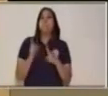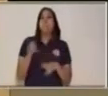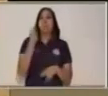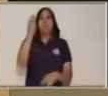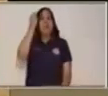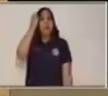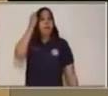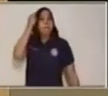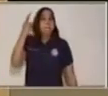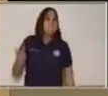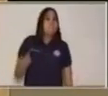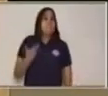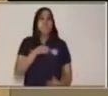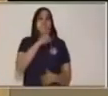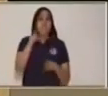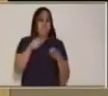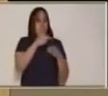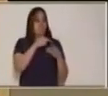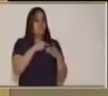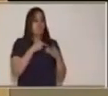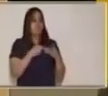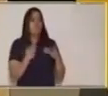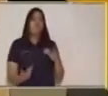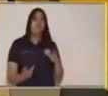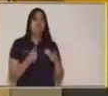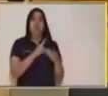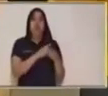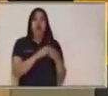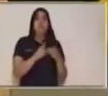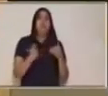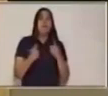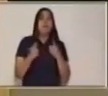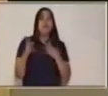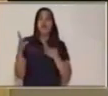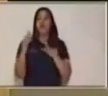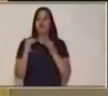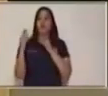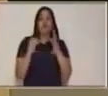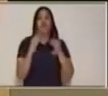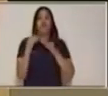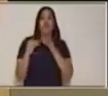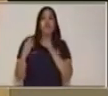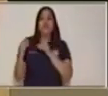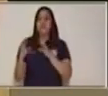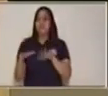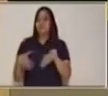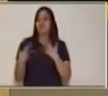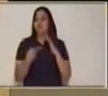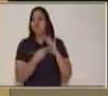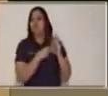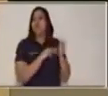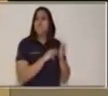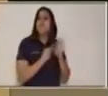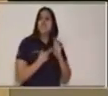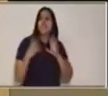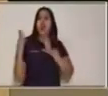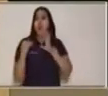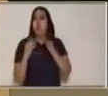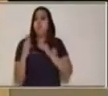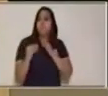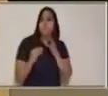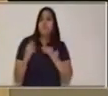Recuerda tus definiciones de las palabras. La primera, conversación. ¿Qué es una conversación?